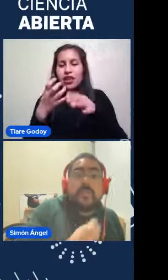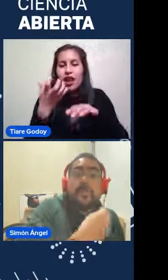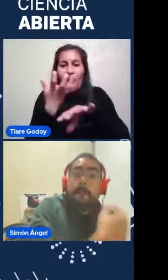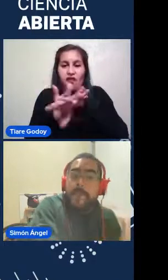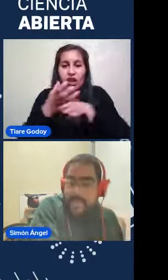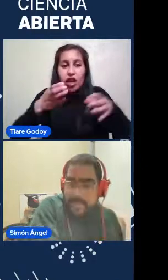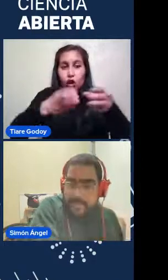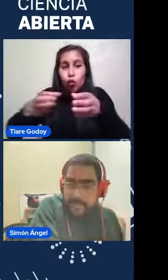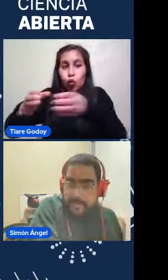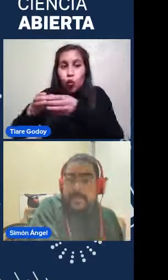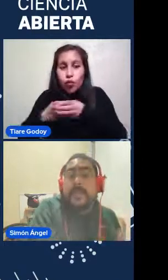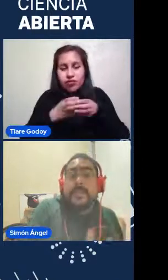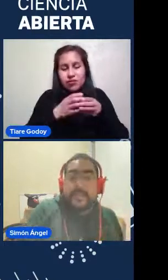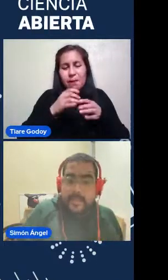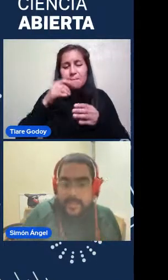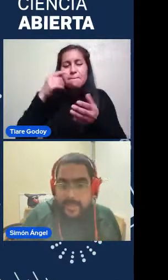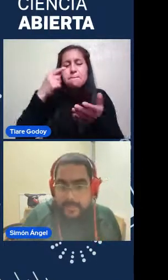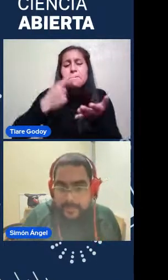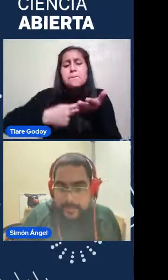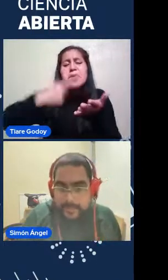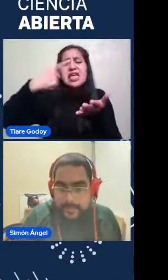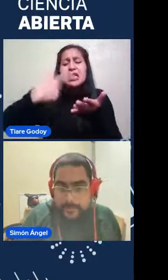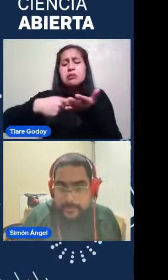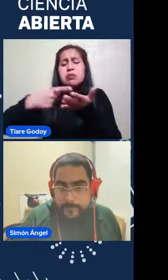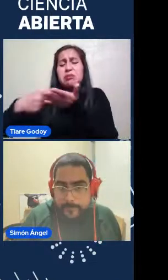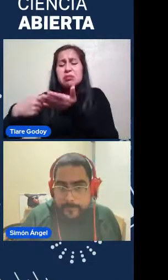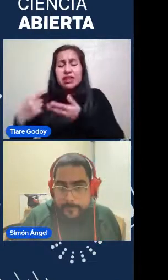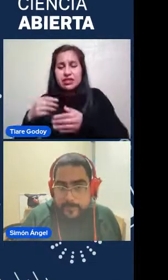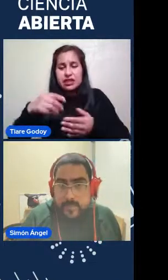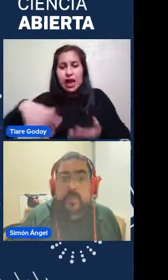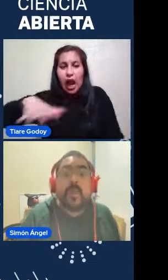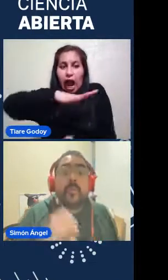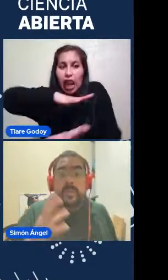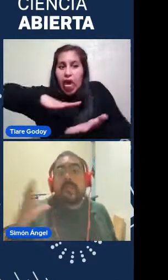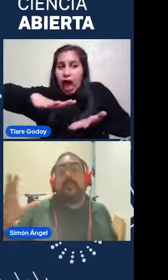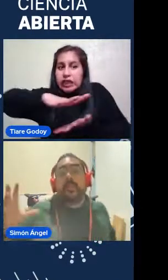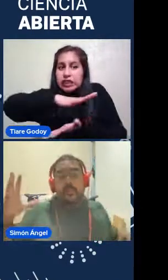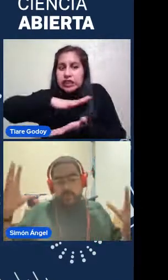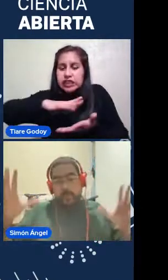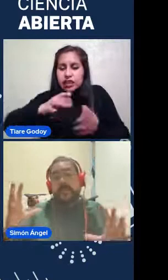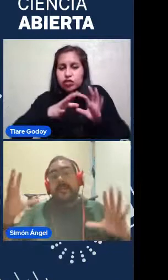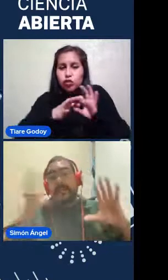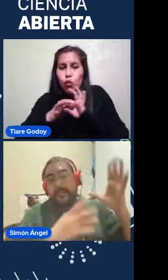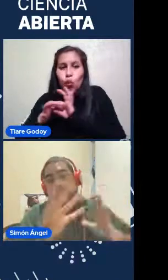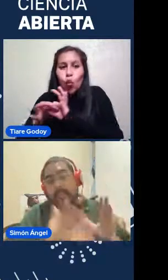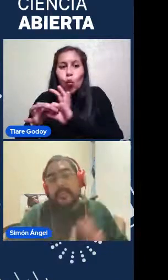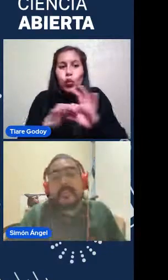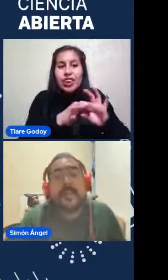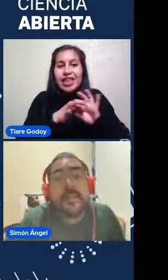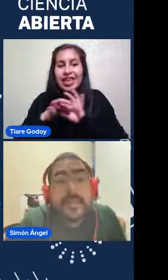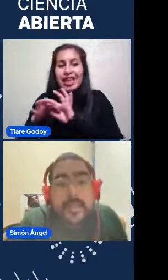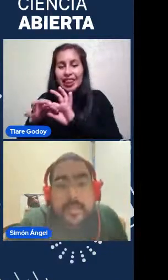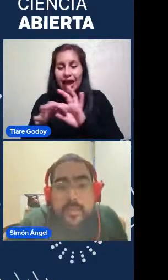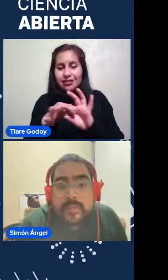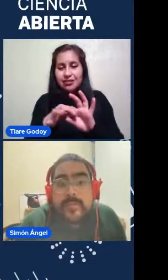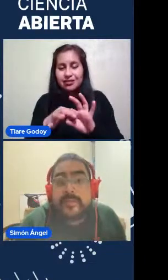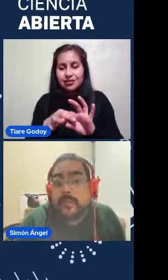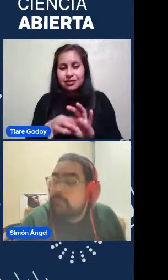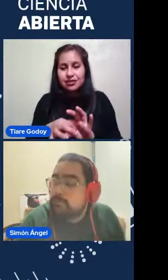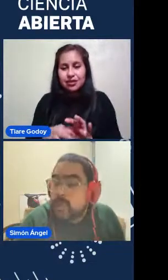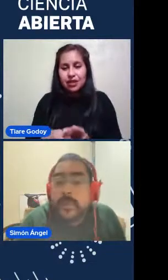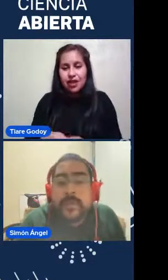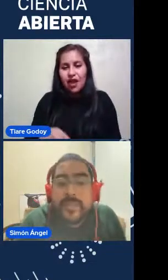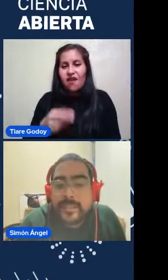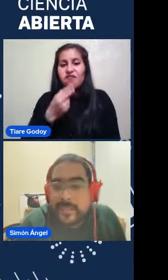varios miles De galaxias Todas unidas Por fuerza de gravedad Y que Entonces